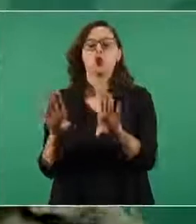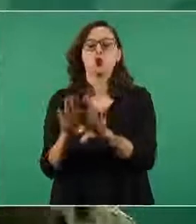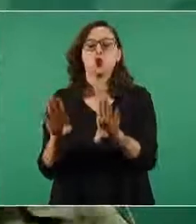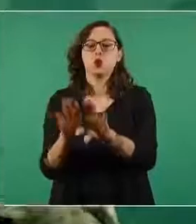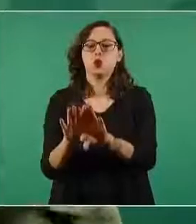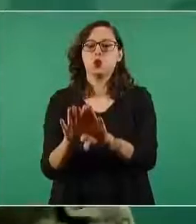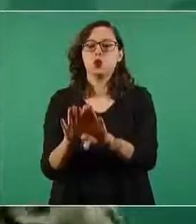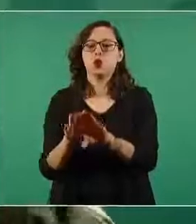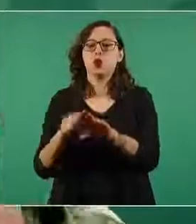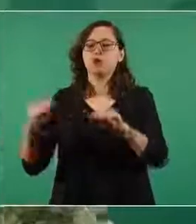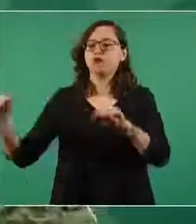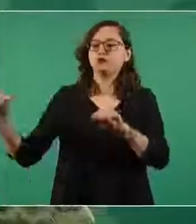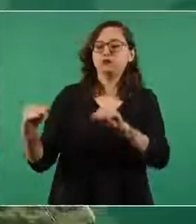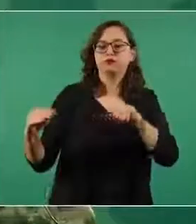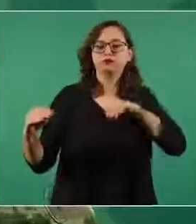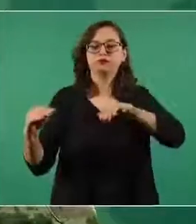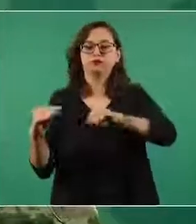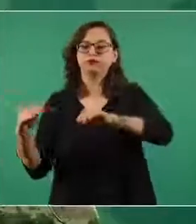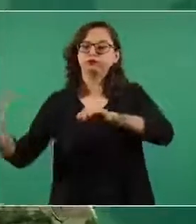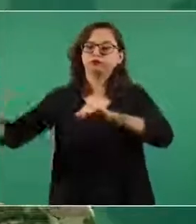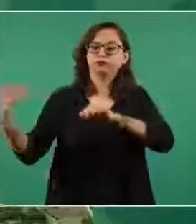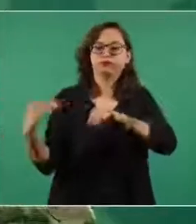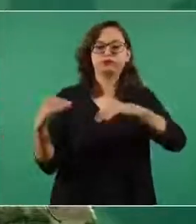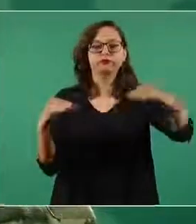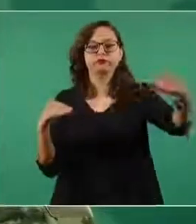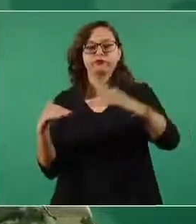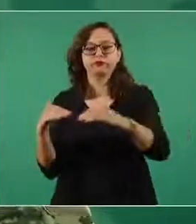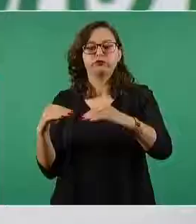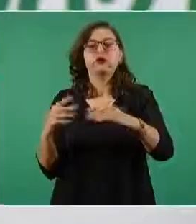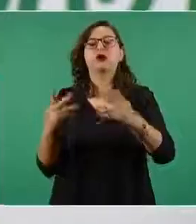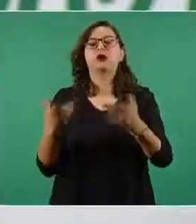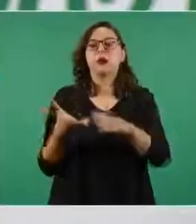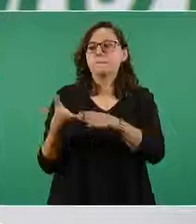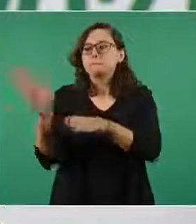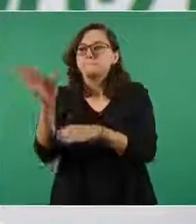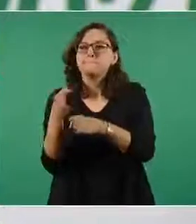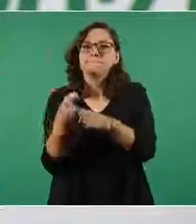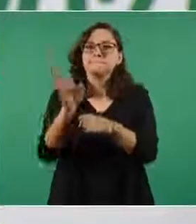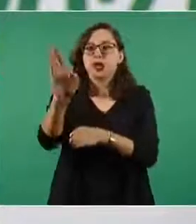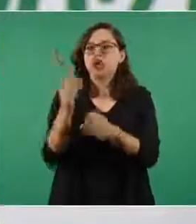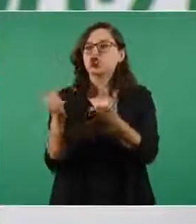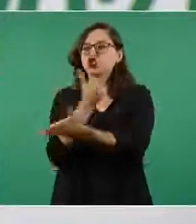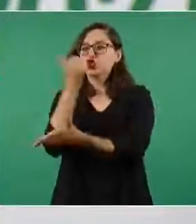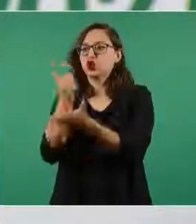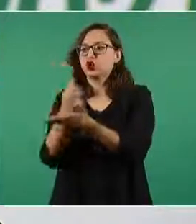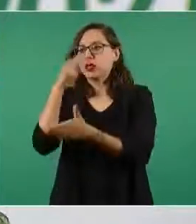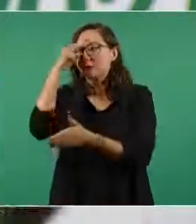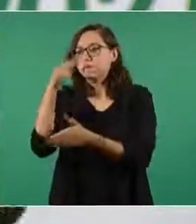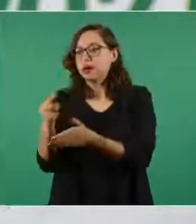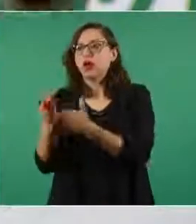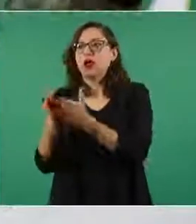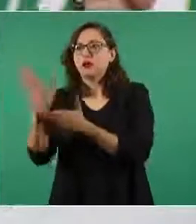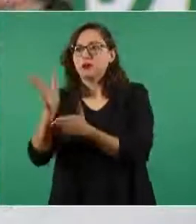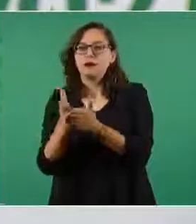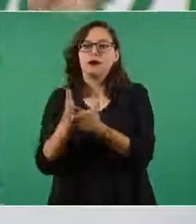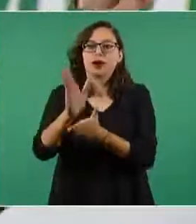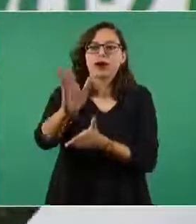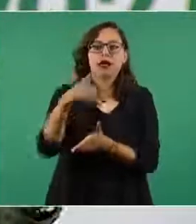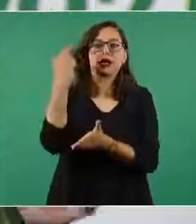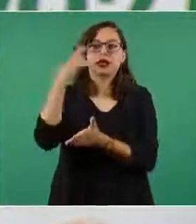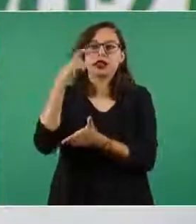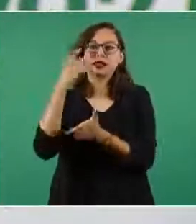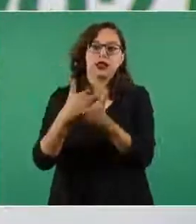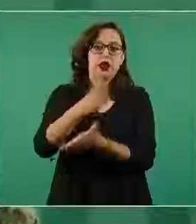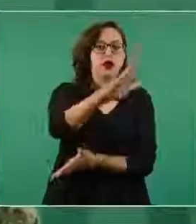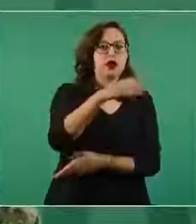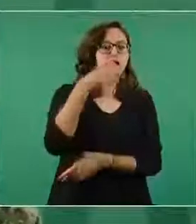conecte todas las llegadas y salidas del aeropuerto con Ciudad de México con el aeropuerto de la Ciudad de México con la salida a Querétaro